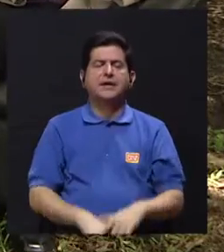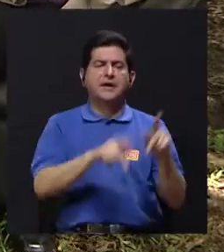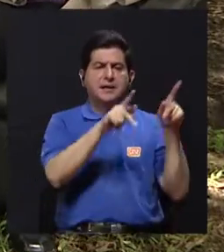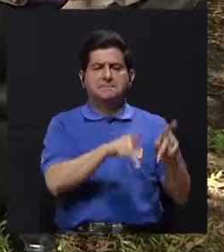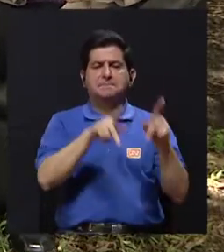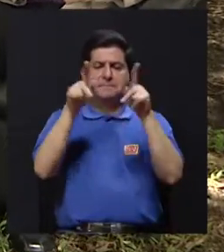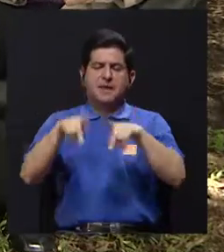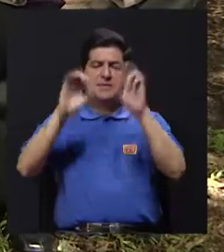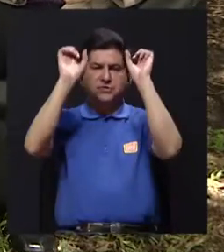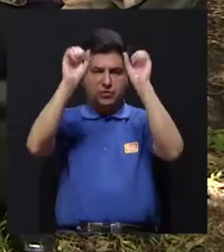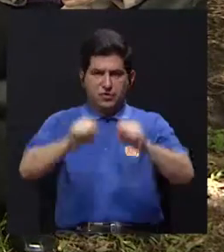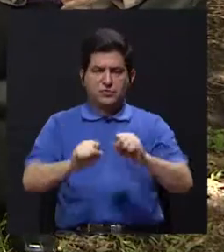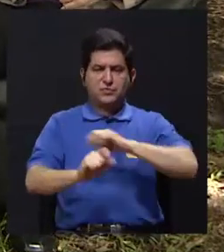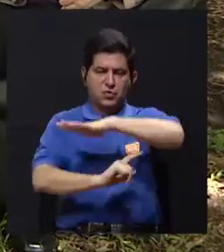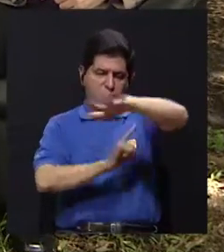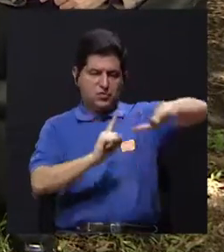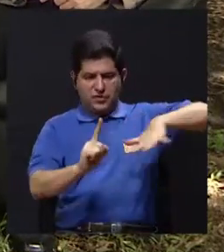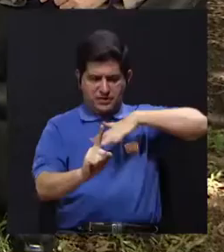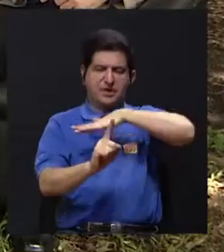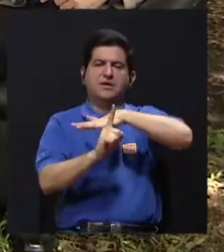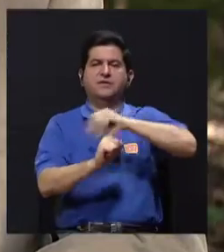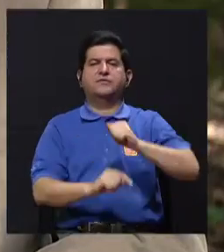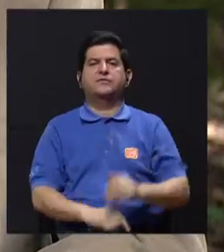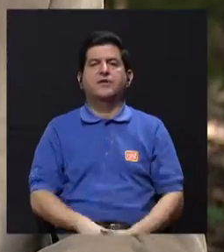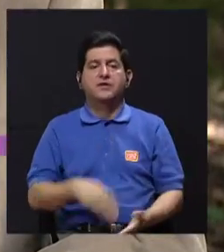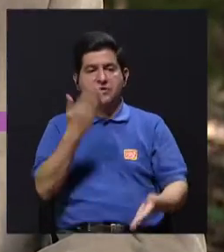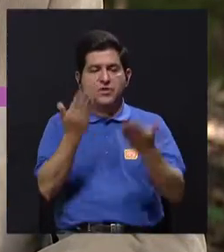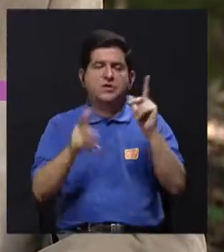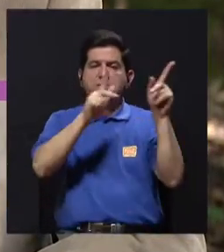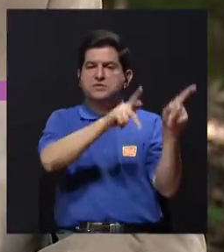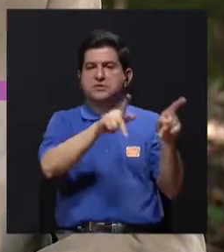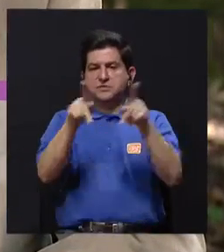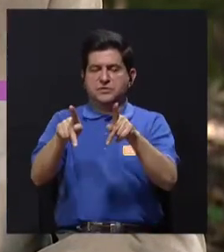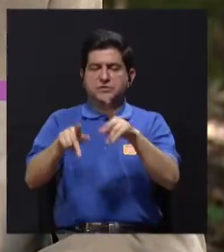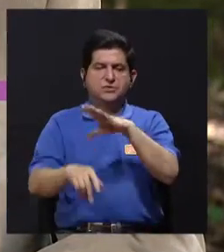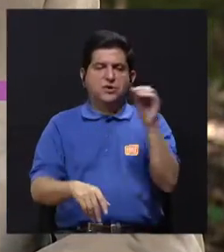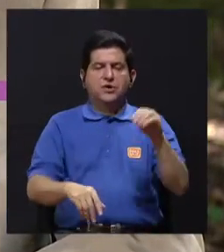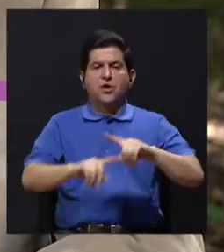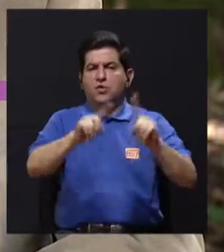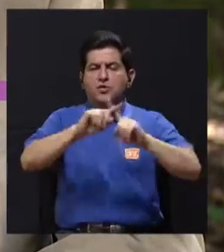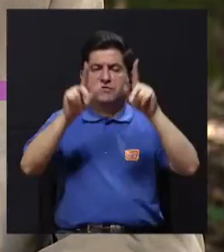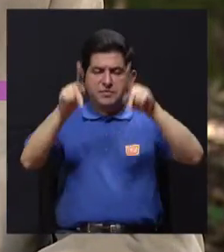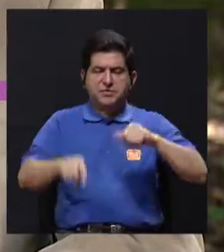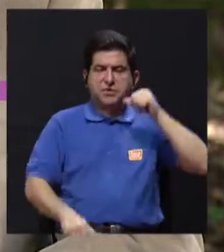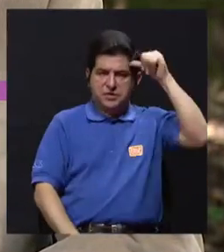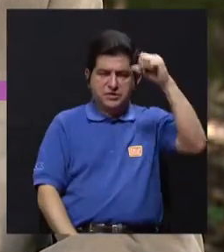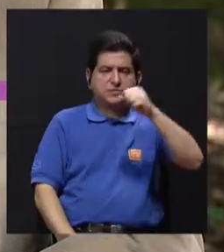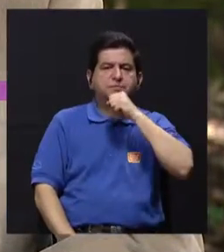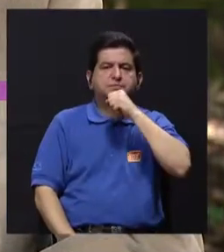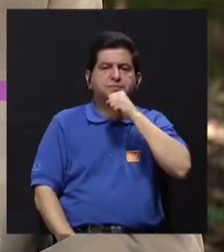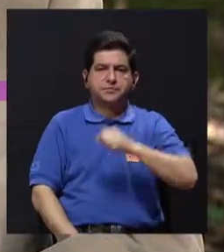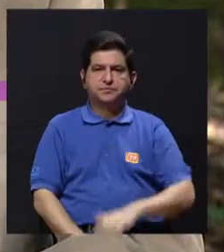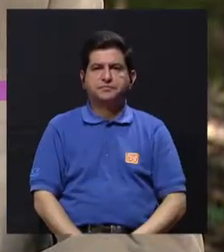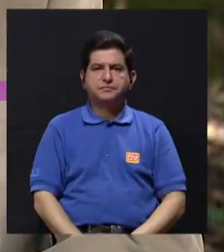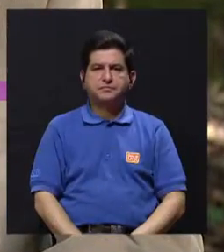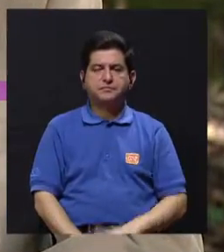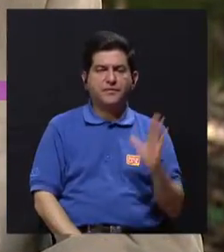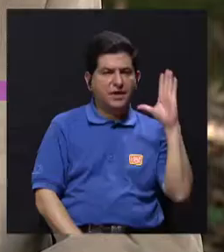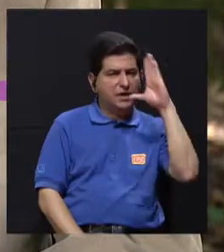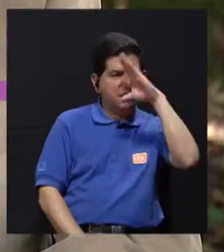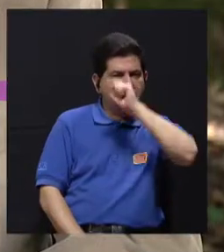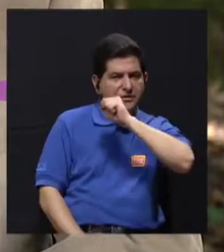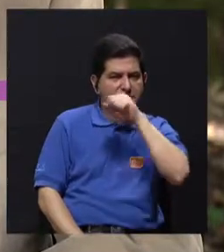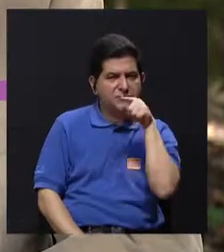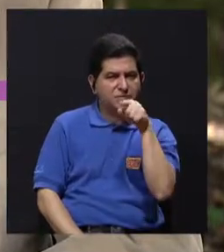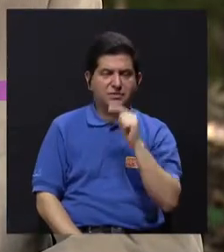como personas que podemos estar rodeados de alguna persona o algunas personas adultas mayores, pues